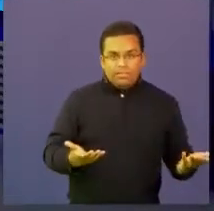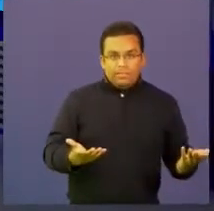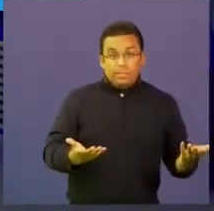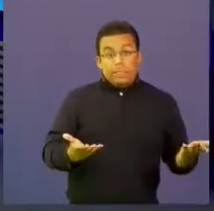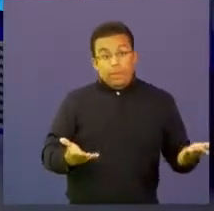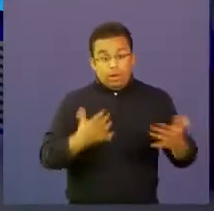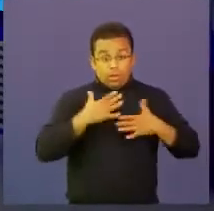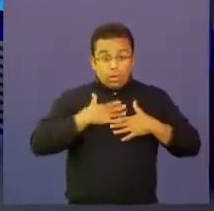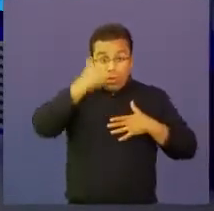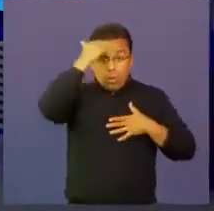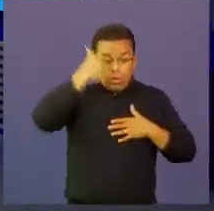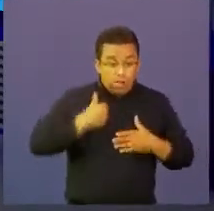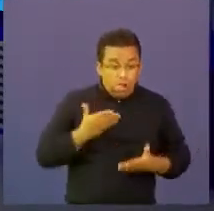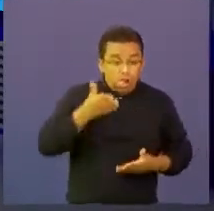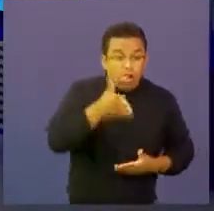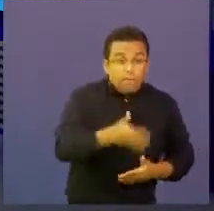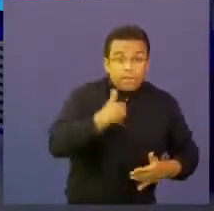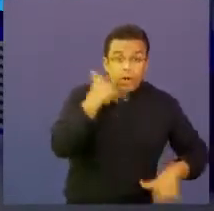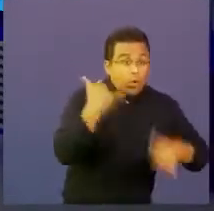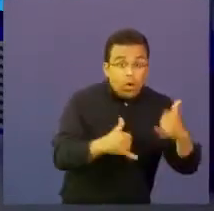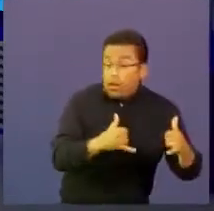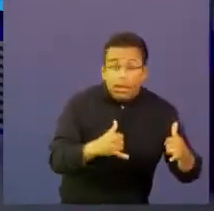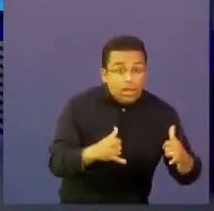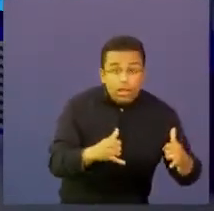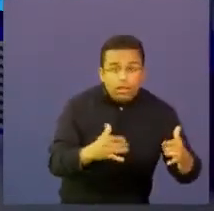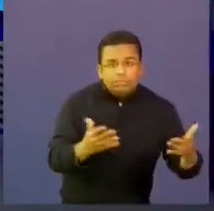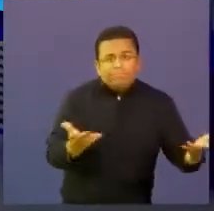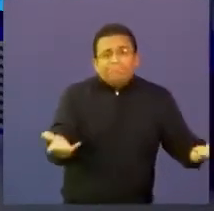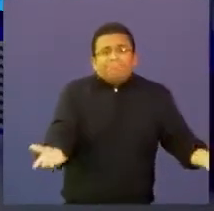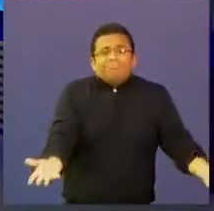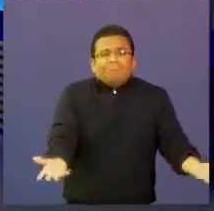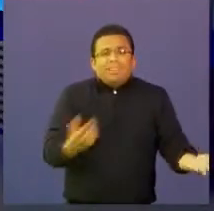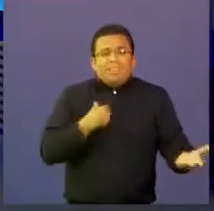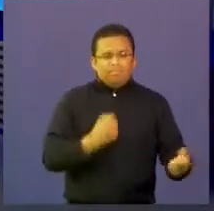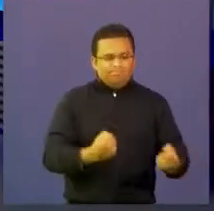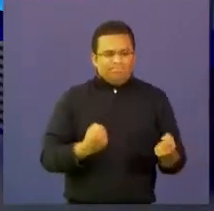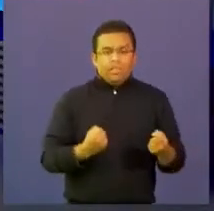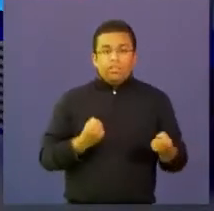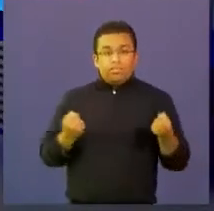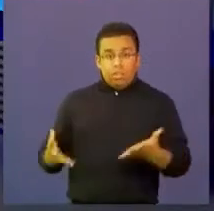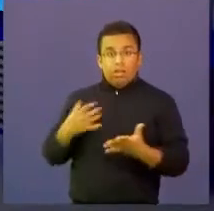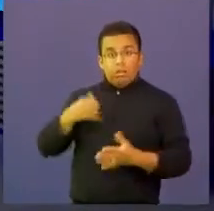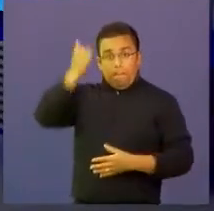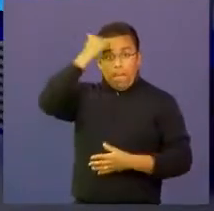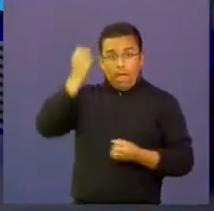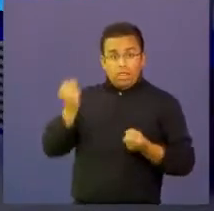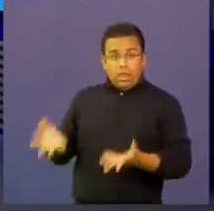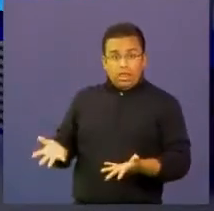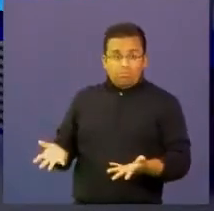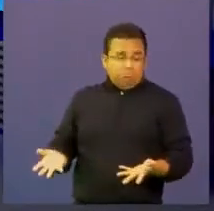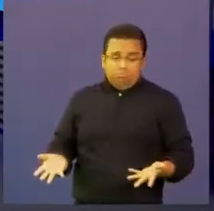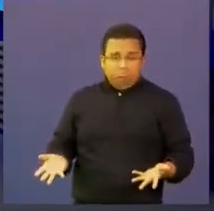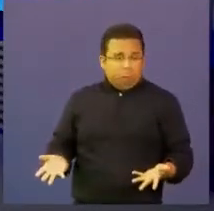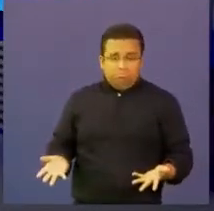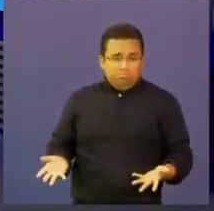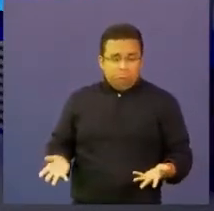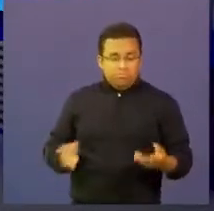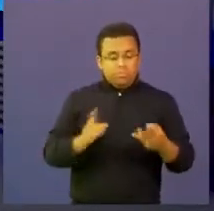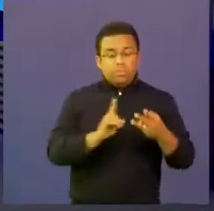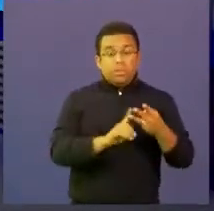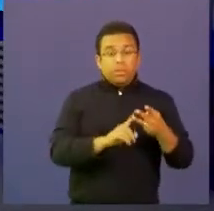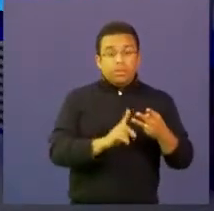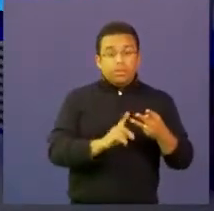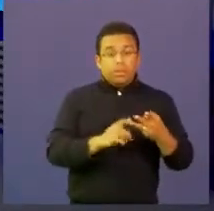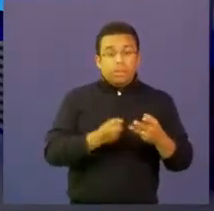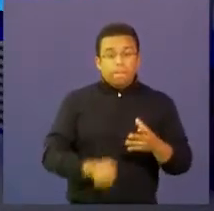empezamos a jugar nosotros mismos no podemos ponderar esto como una actividad pedagógica y tercero producir y